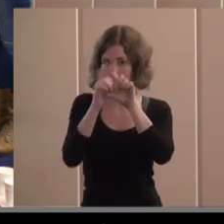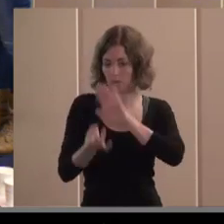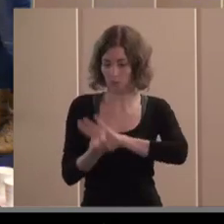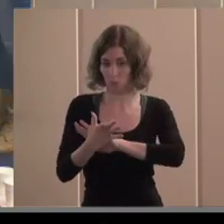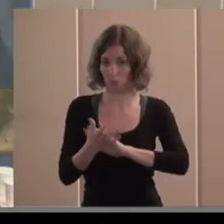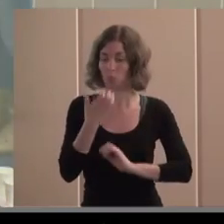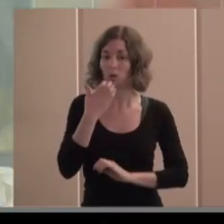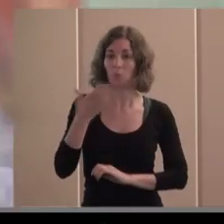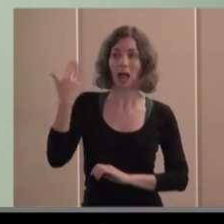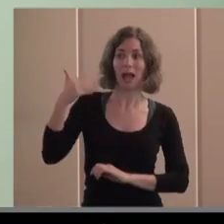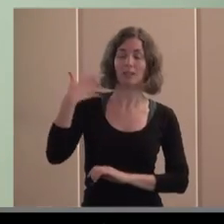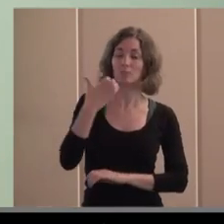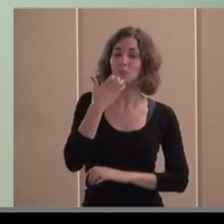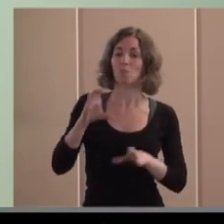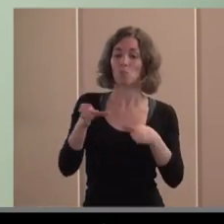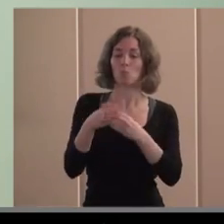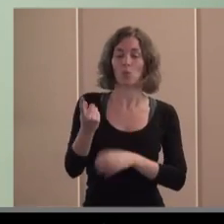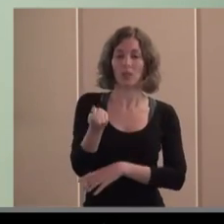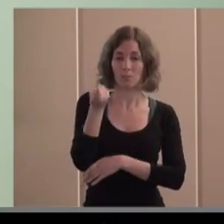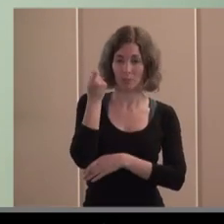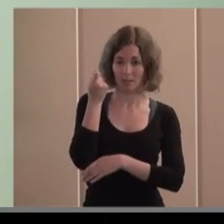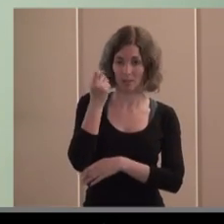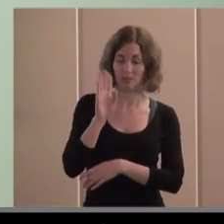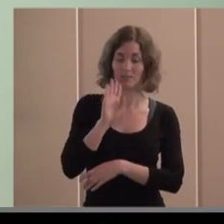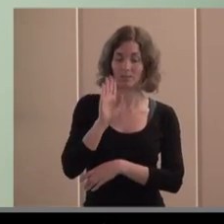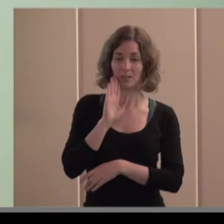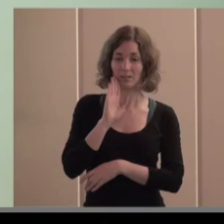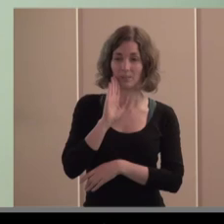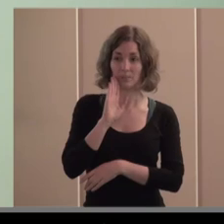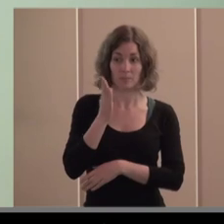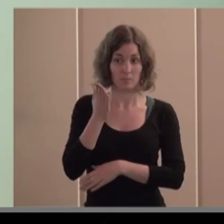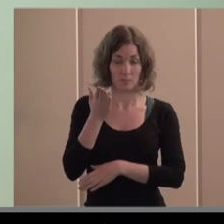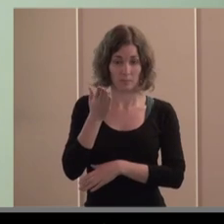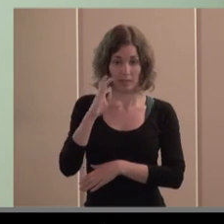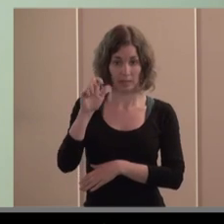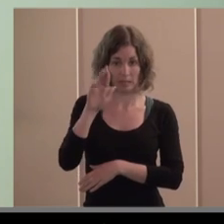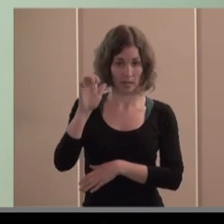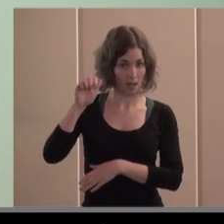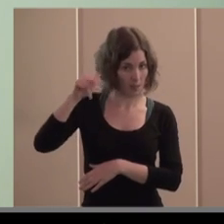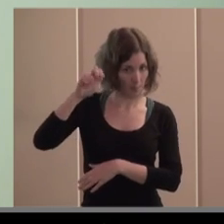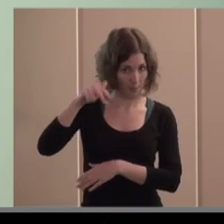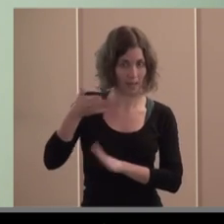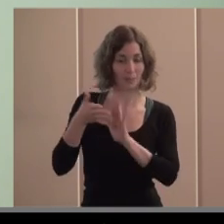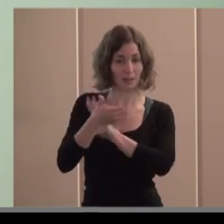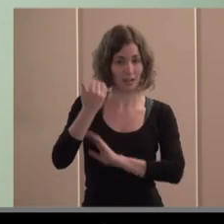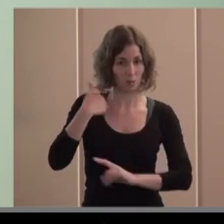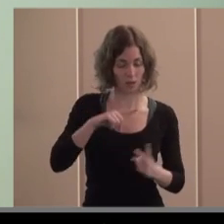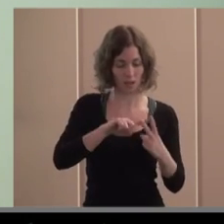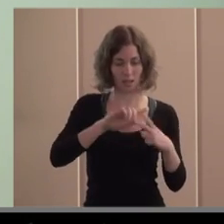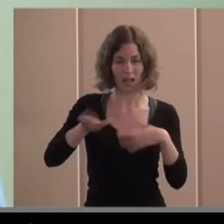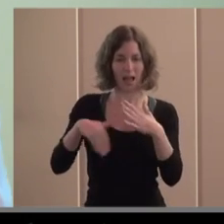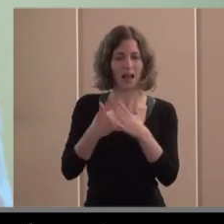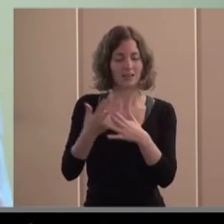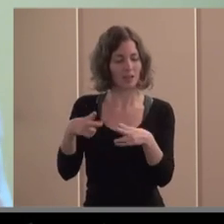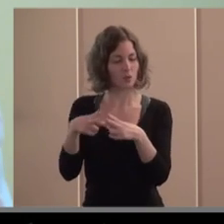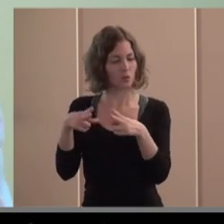las antiguas tipo la confraria de pescadores que se han puesto de manifiesto antes por parte de Carmen como las sociedades comanditarias es